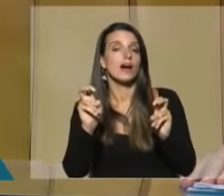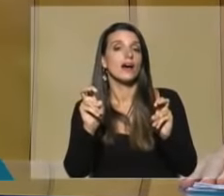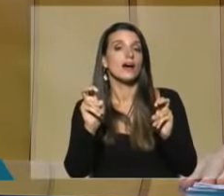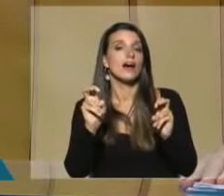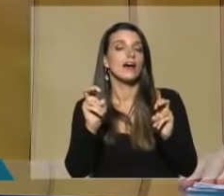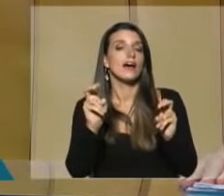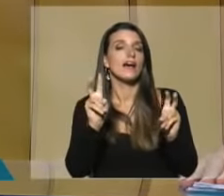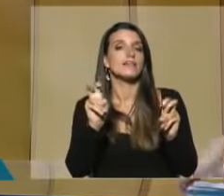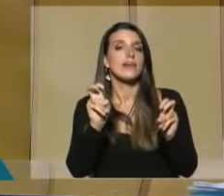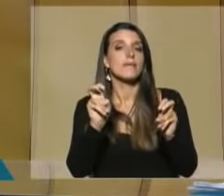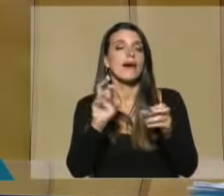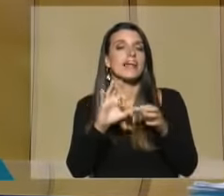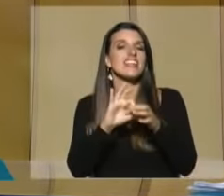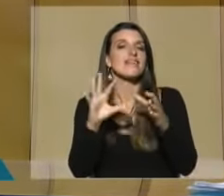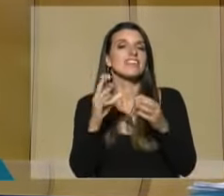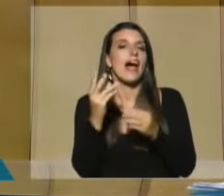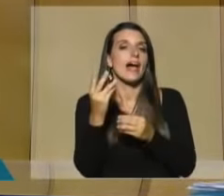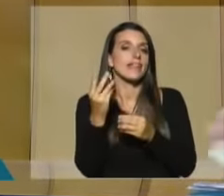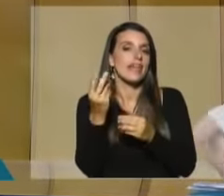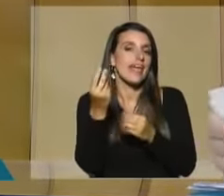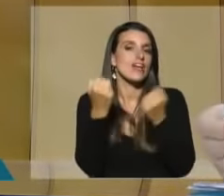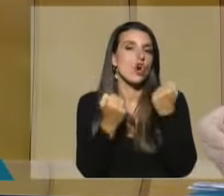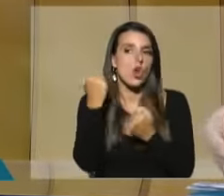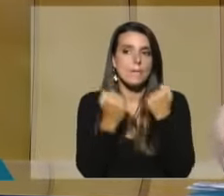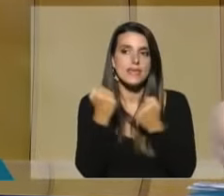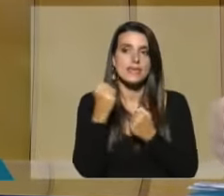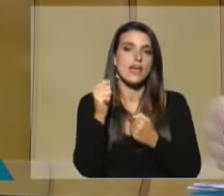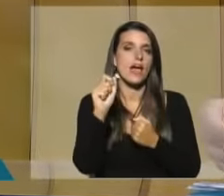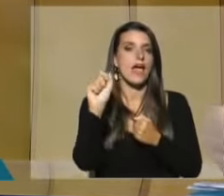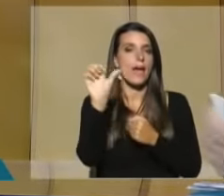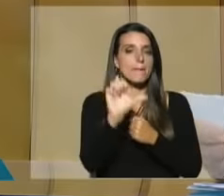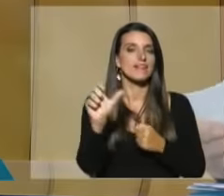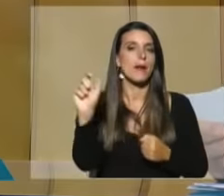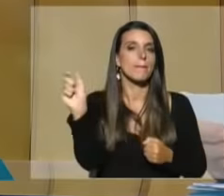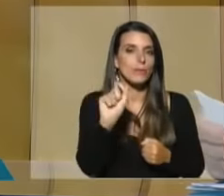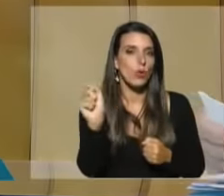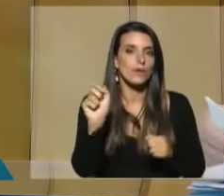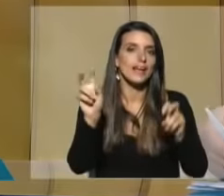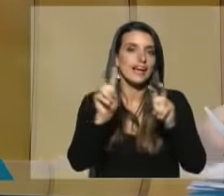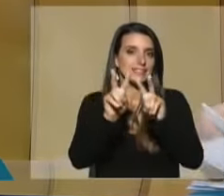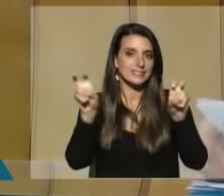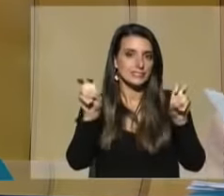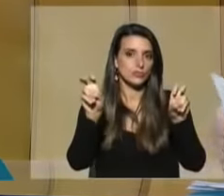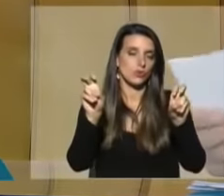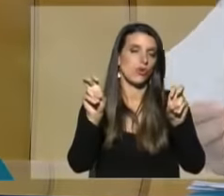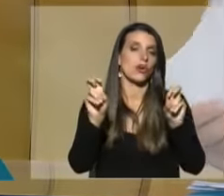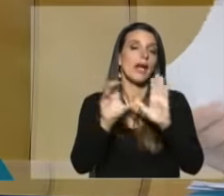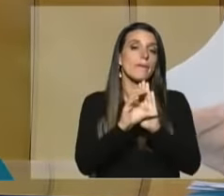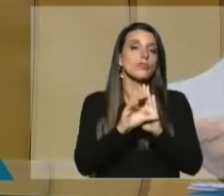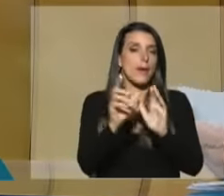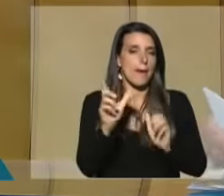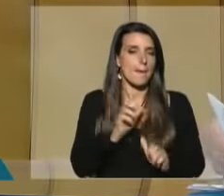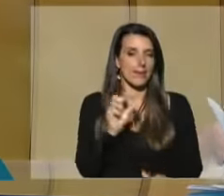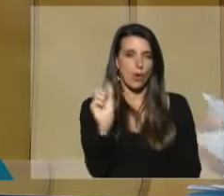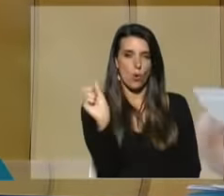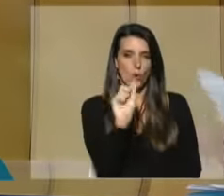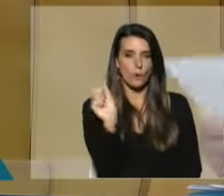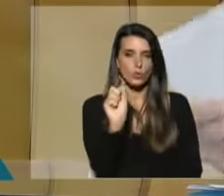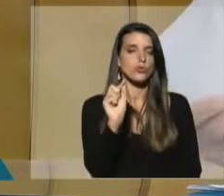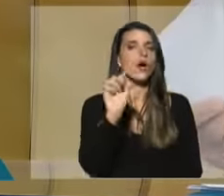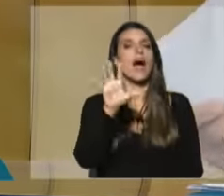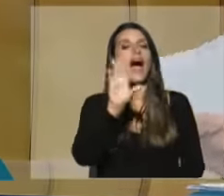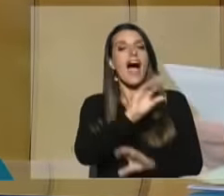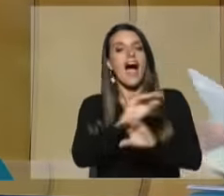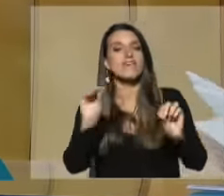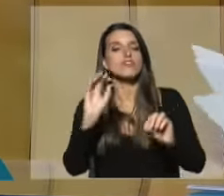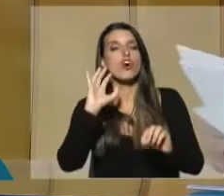hablar sobre libertad financiera, sobre economía y empresas públicas, es el título del capítulo. Nos esperan un minutito. Les recuerdo que